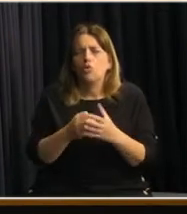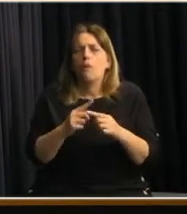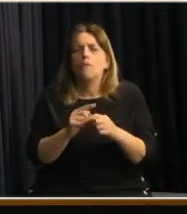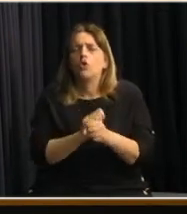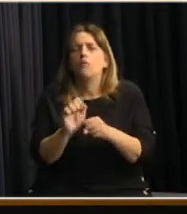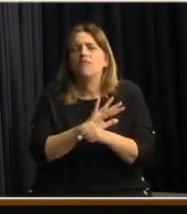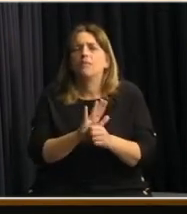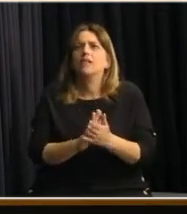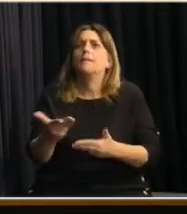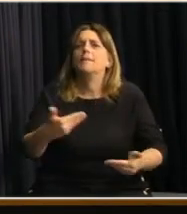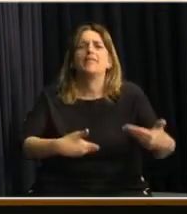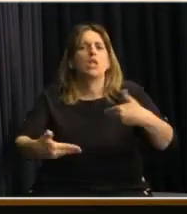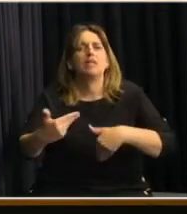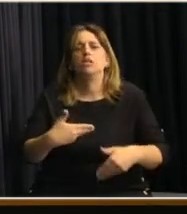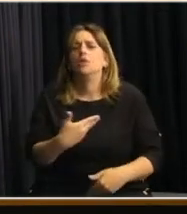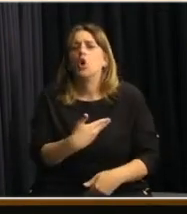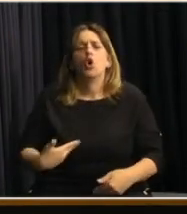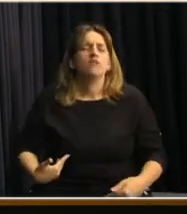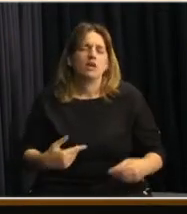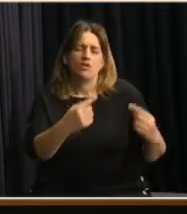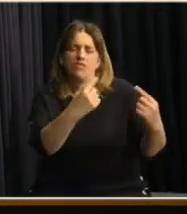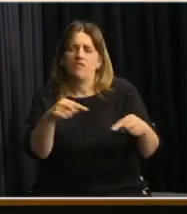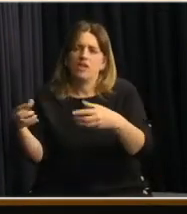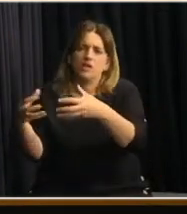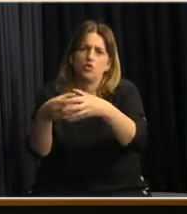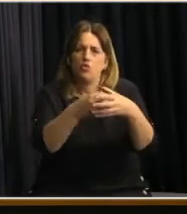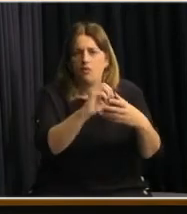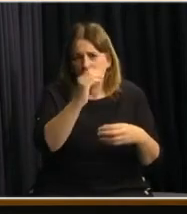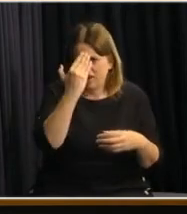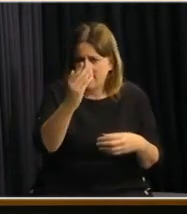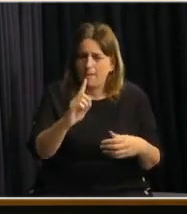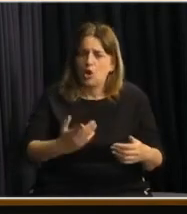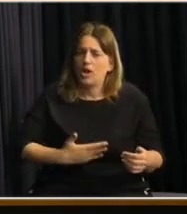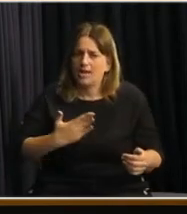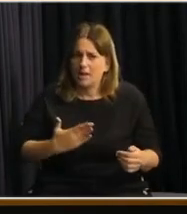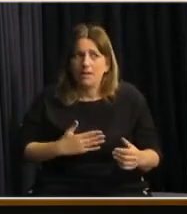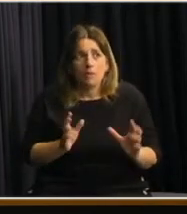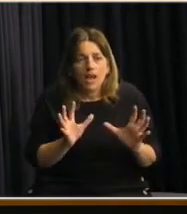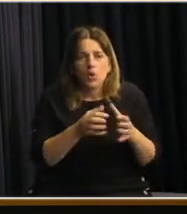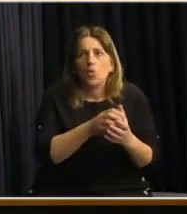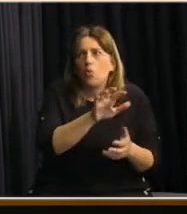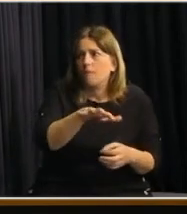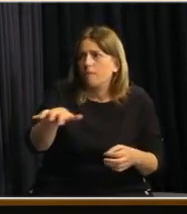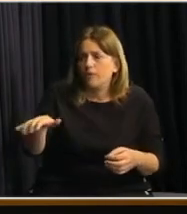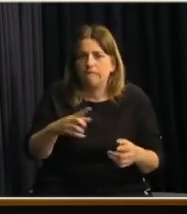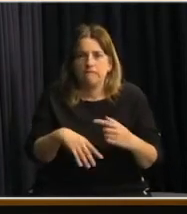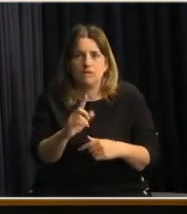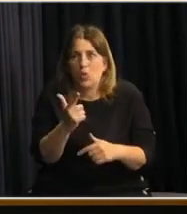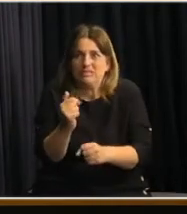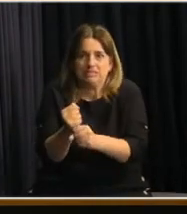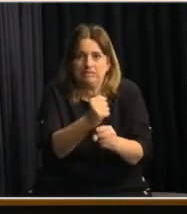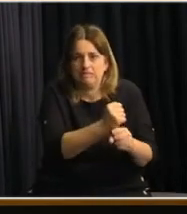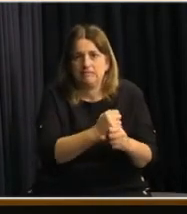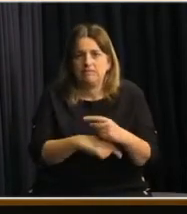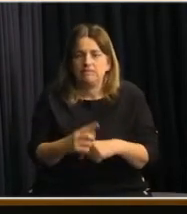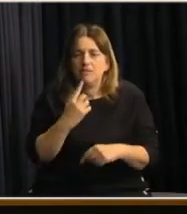pidiendo medidas para el Poder Ejecutivo, como así también sectores del Frente Amplio que están reclamando medidas para estos sectores afectados y se vuelve a plantear el